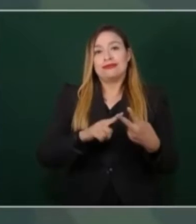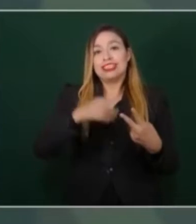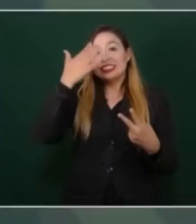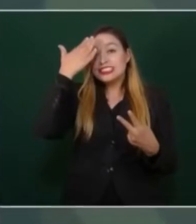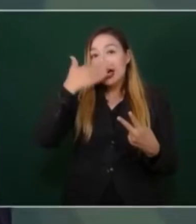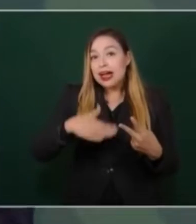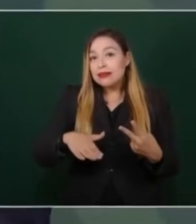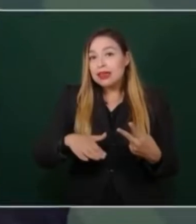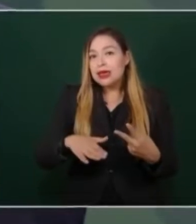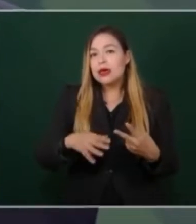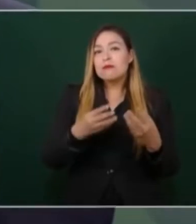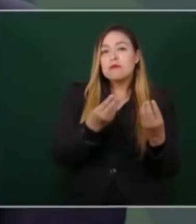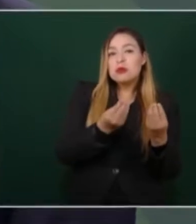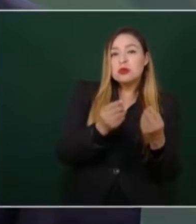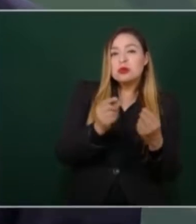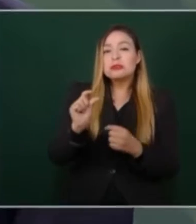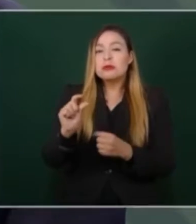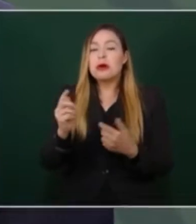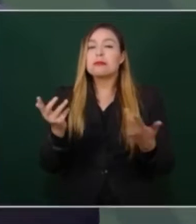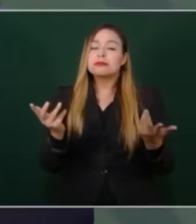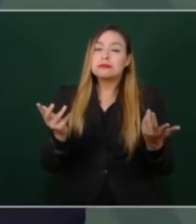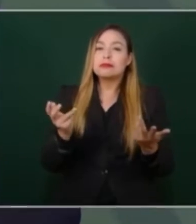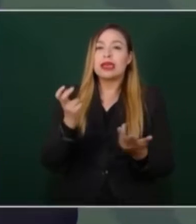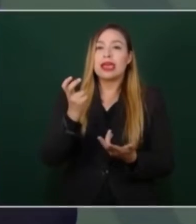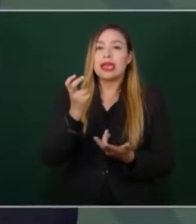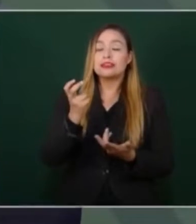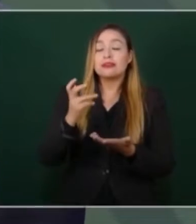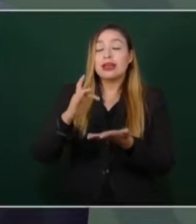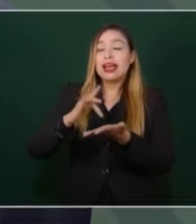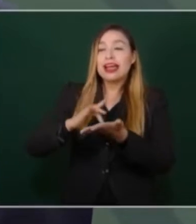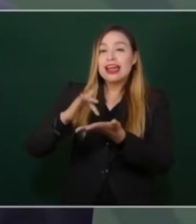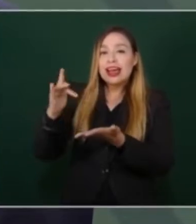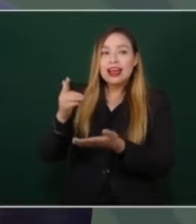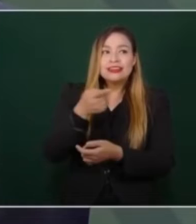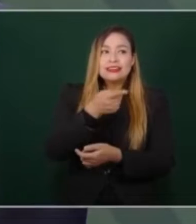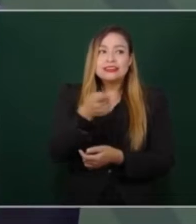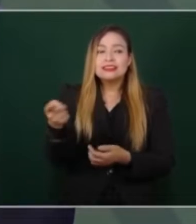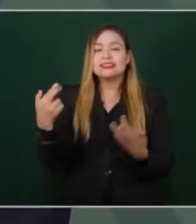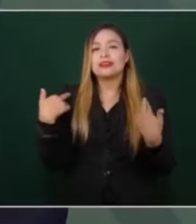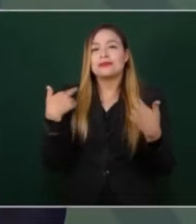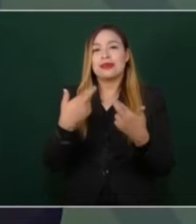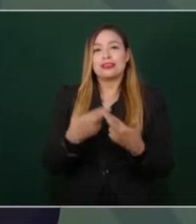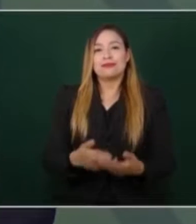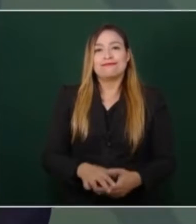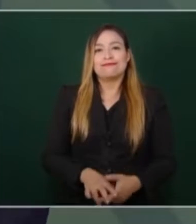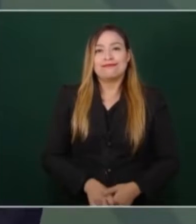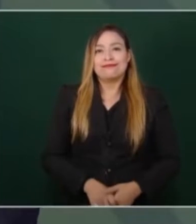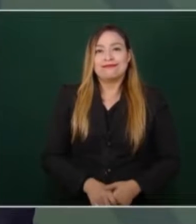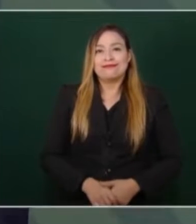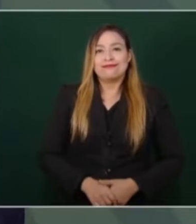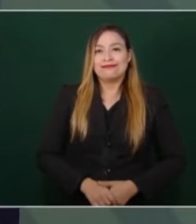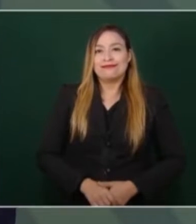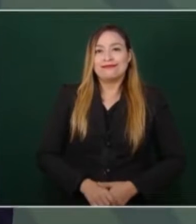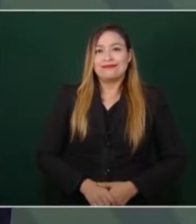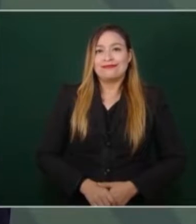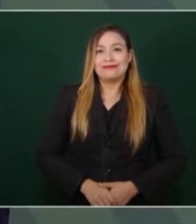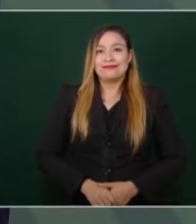o poco, se lo debemos a nuestras maestras, a nuestros maestros.